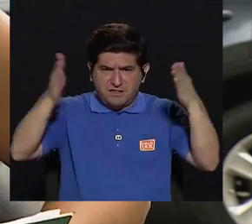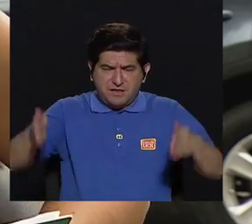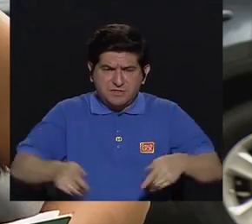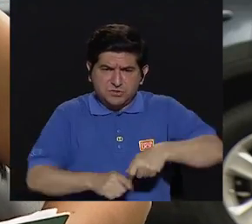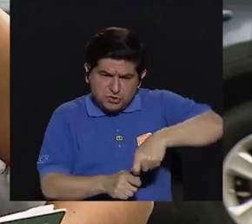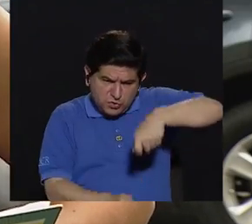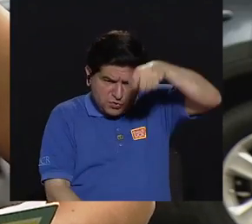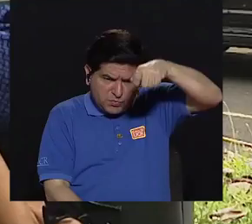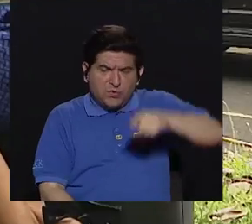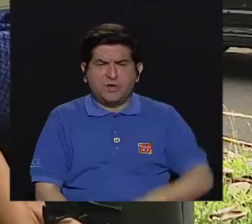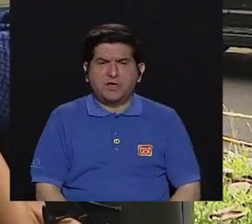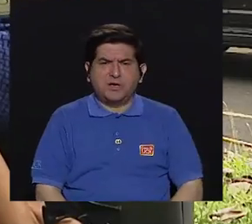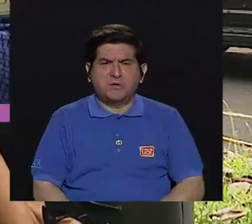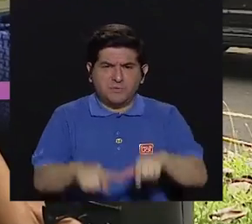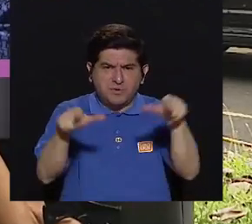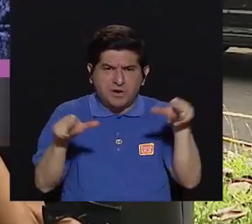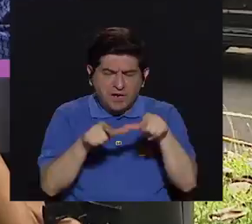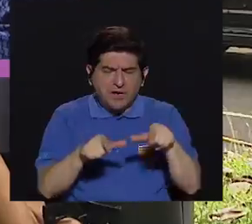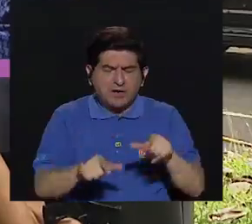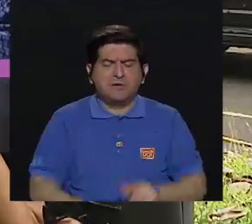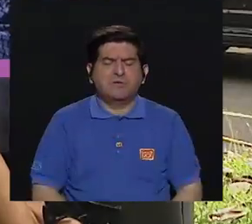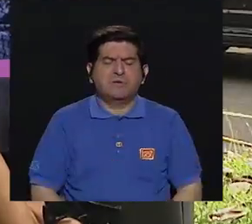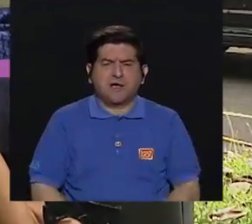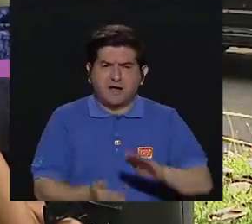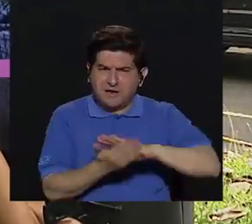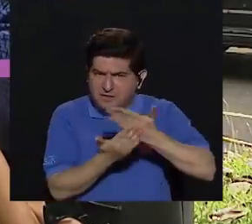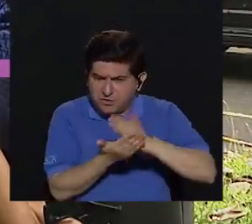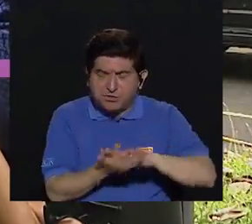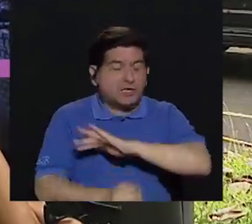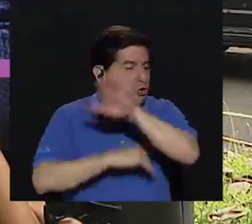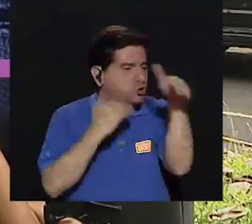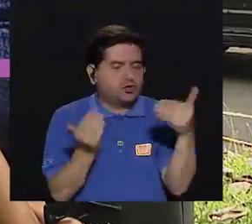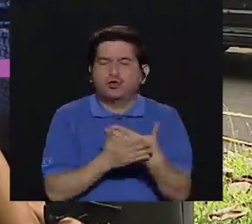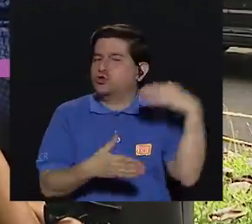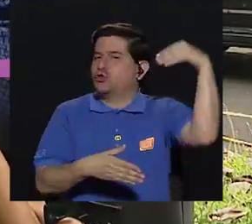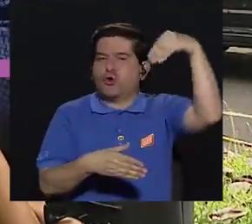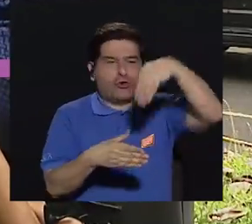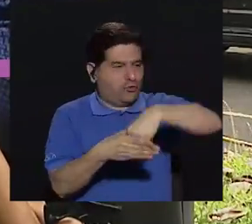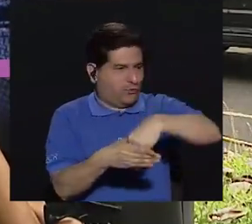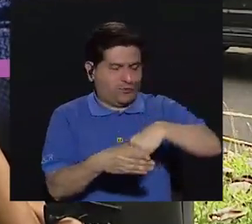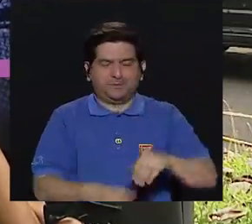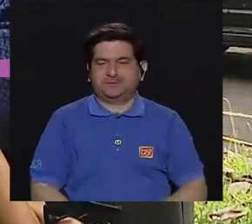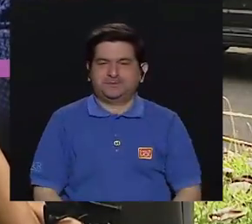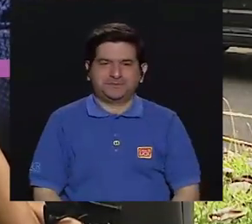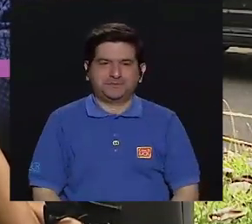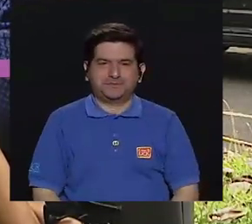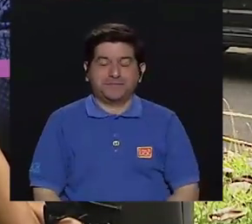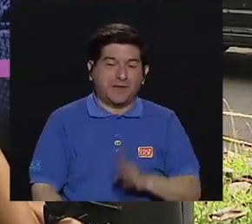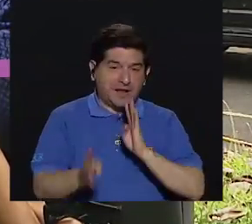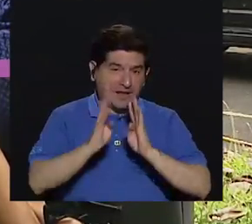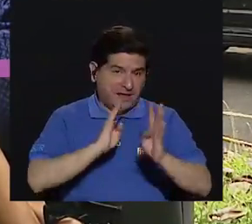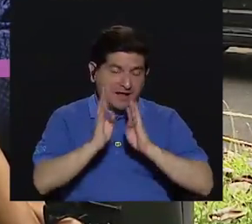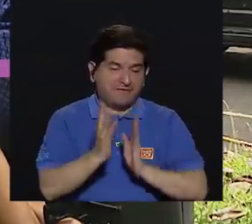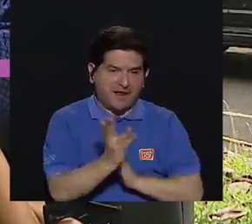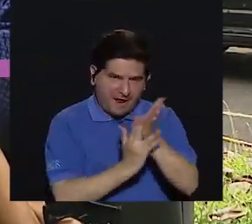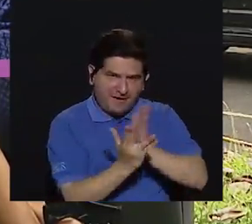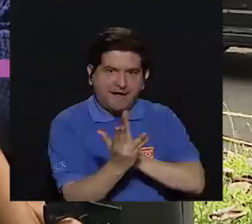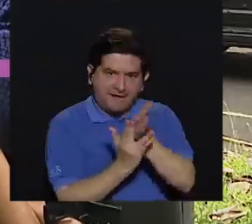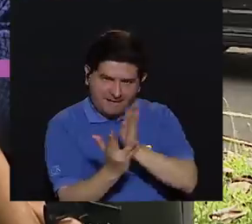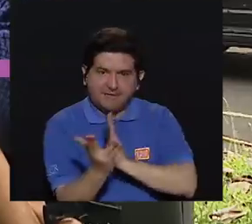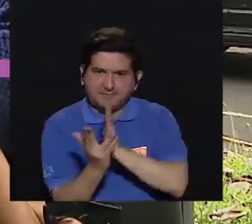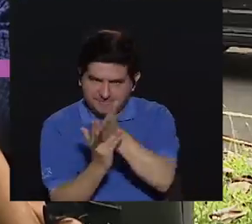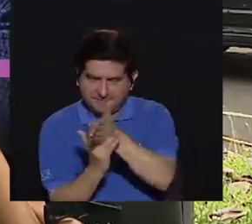muebles, el fregadero? Sí, incluye todo dentro del espacio. Por supuesto, hablamos de la